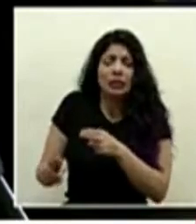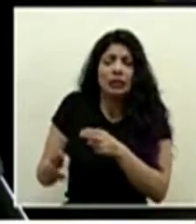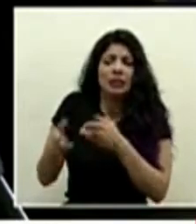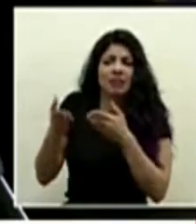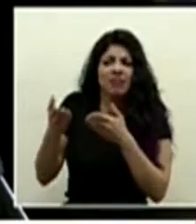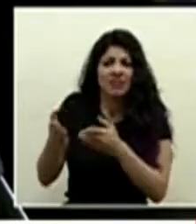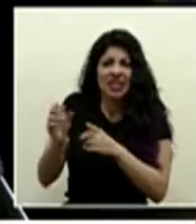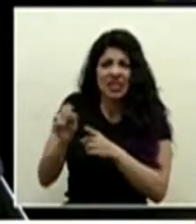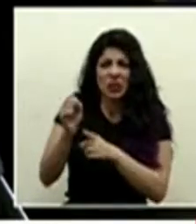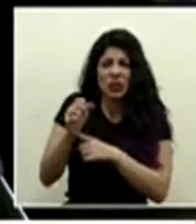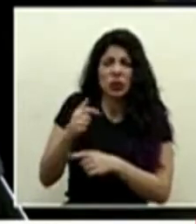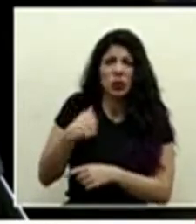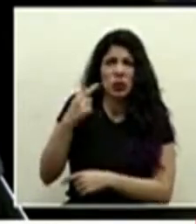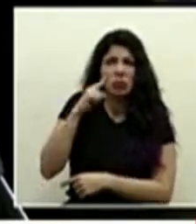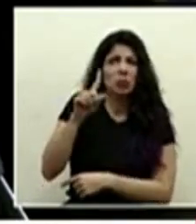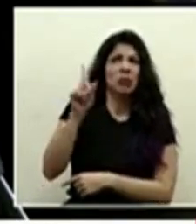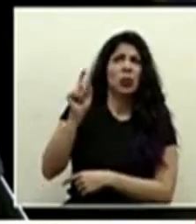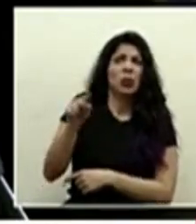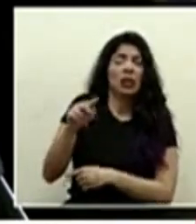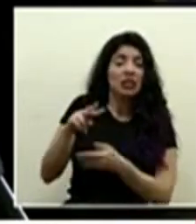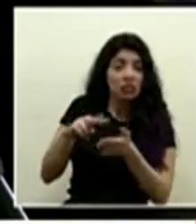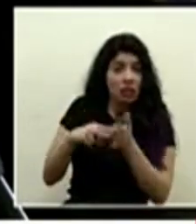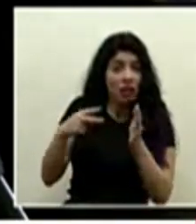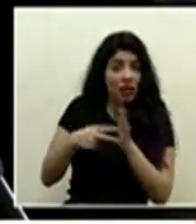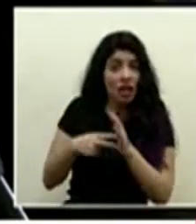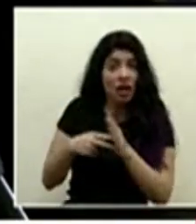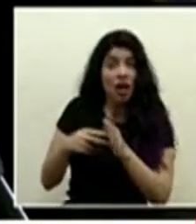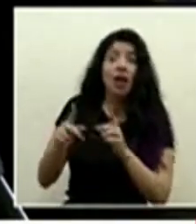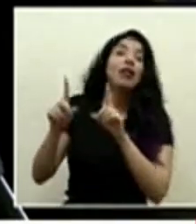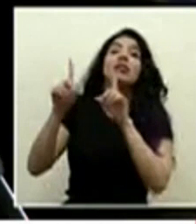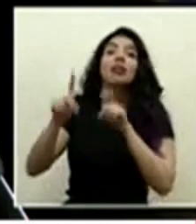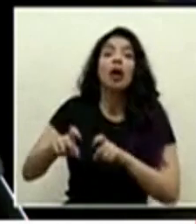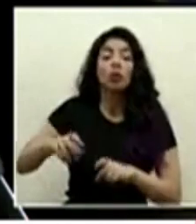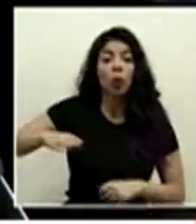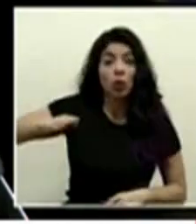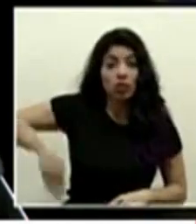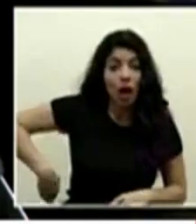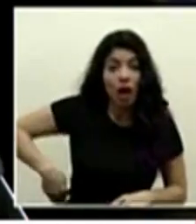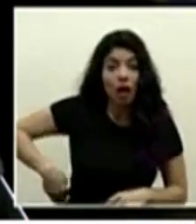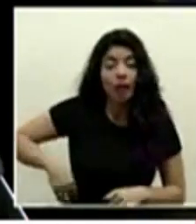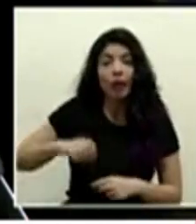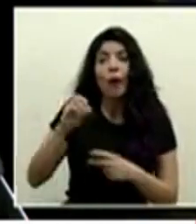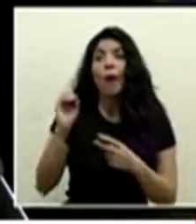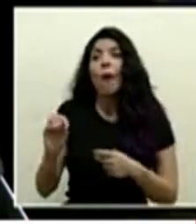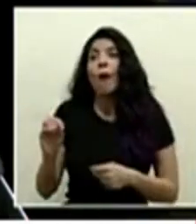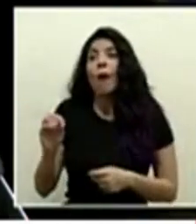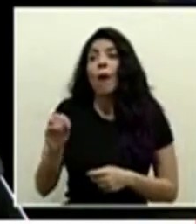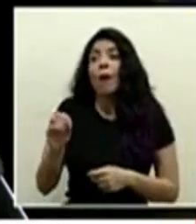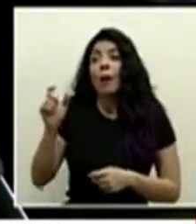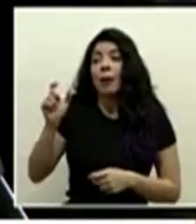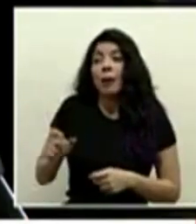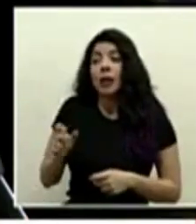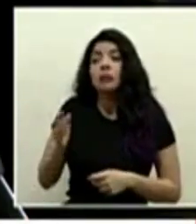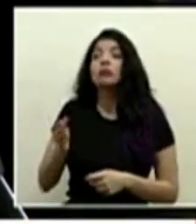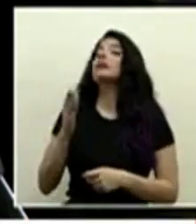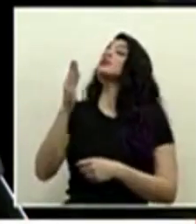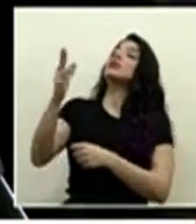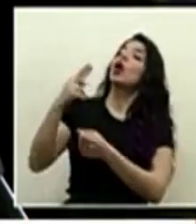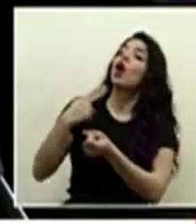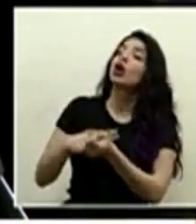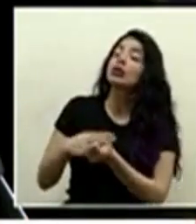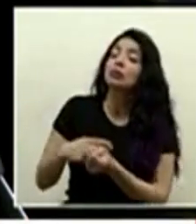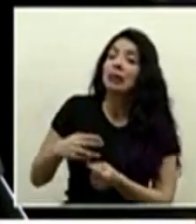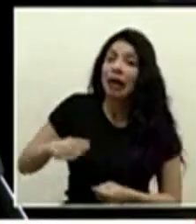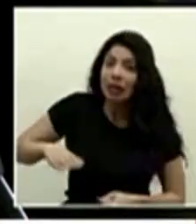mi interrogante es la siguiente será que se está teniendo un diagnóstico tardío está asistiendo las están asistiendo las personas de manera